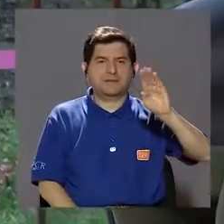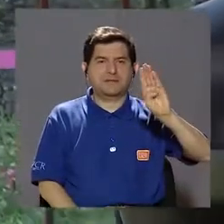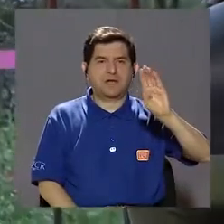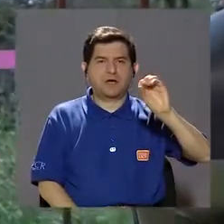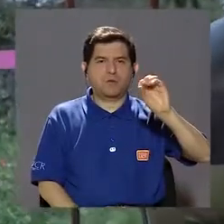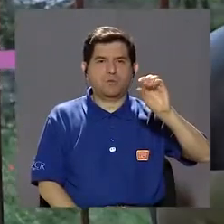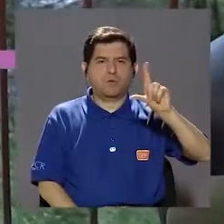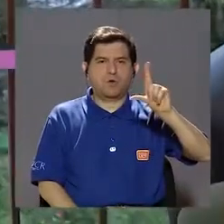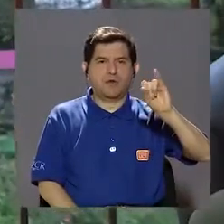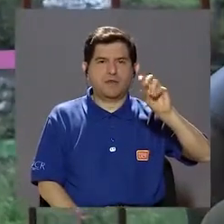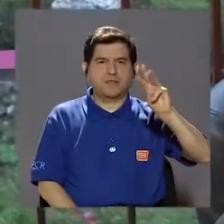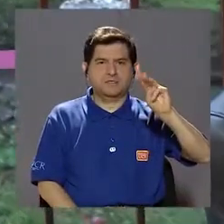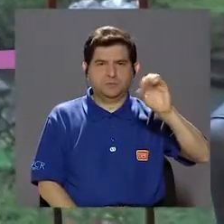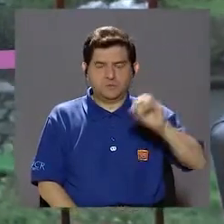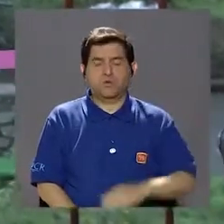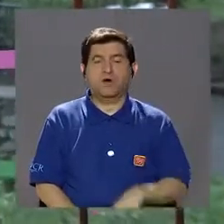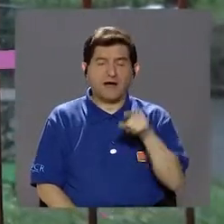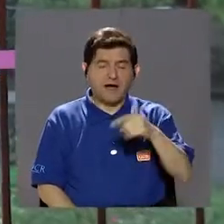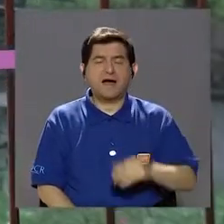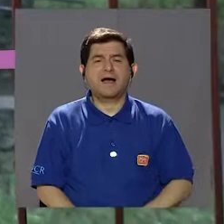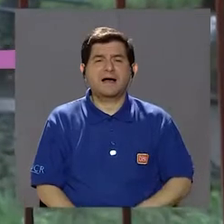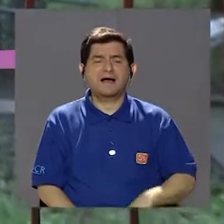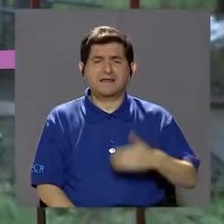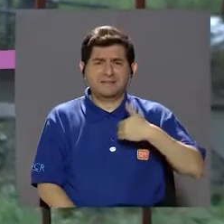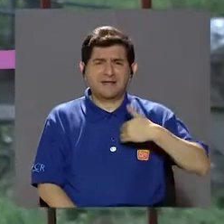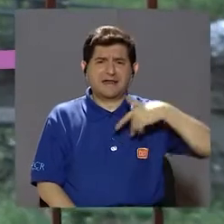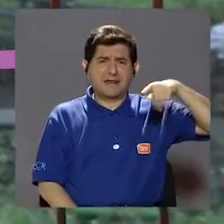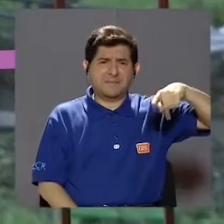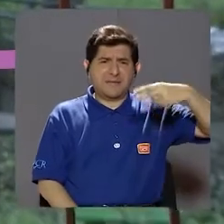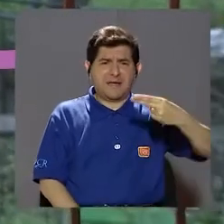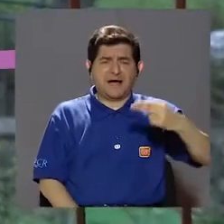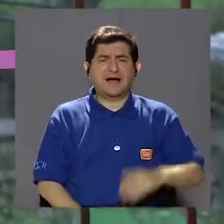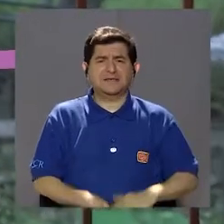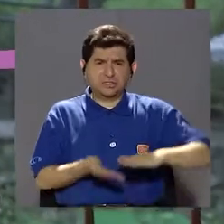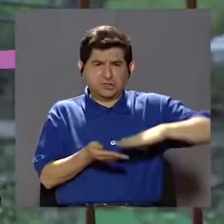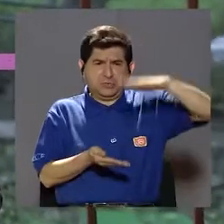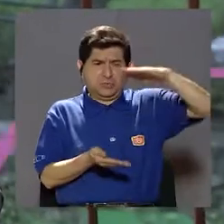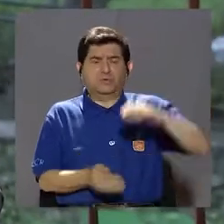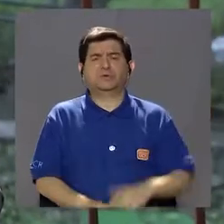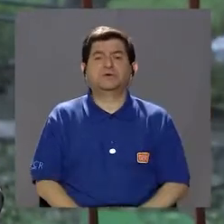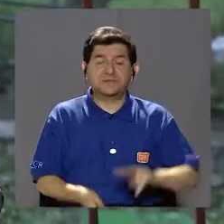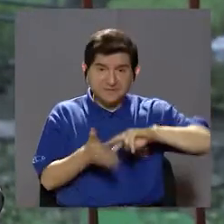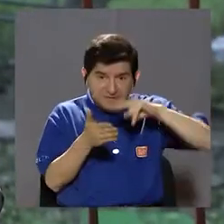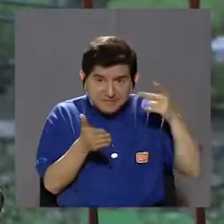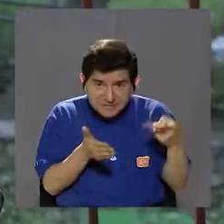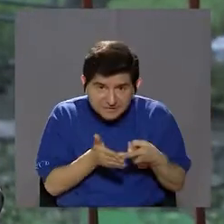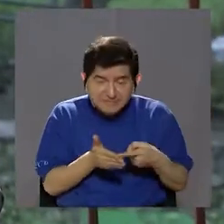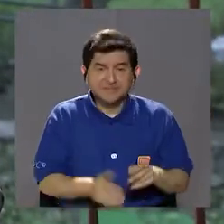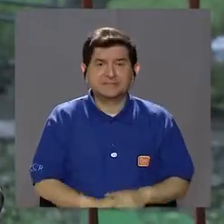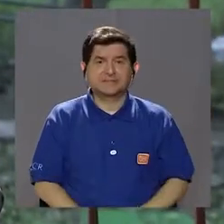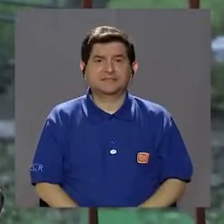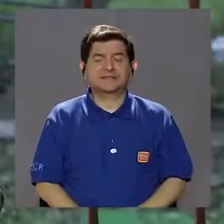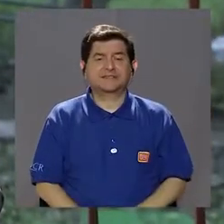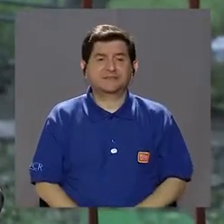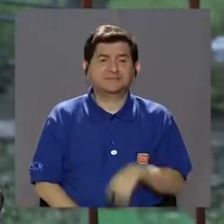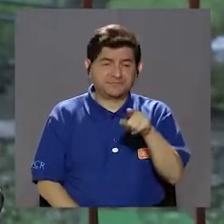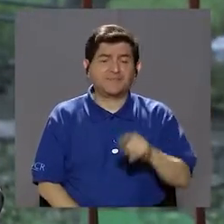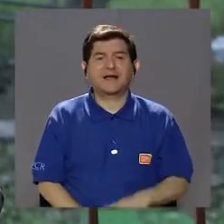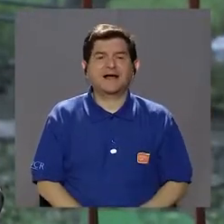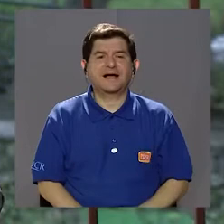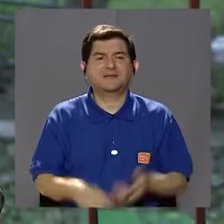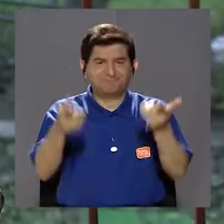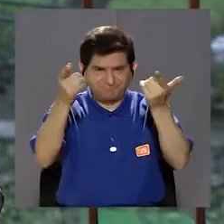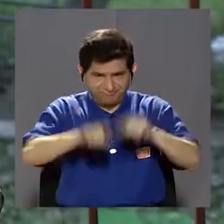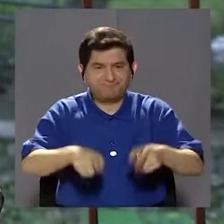está ácido interiormente. Entonces, al tener una reacción metabólica, es lo que va a hacer que se